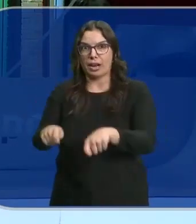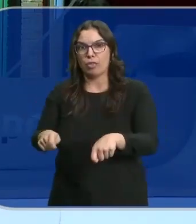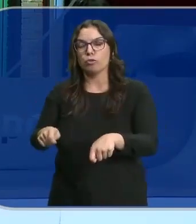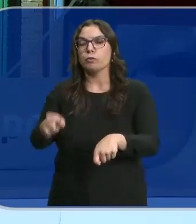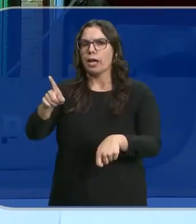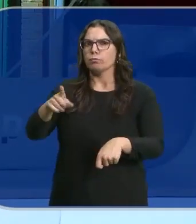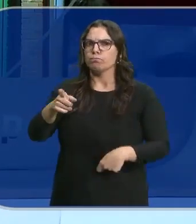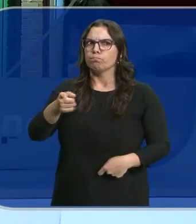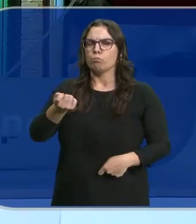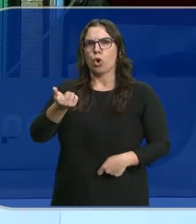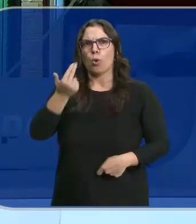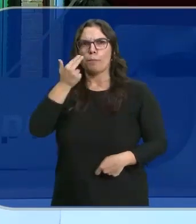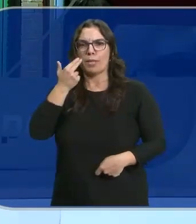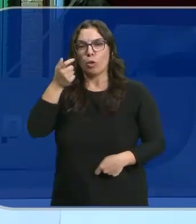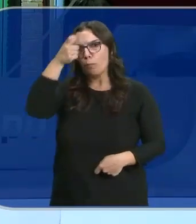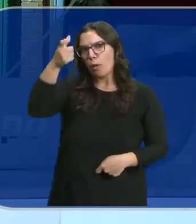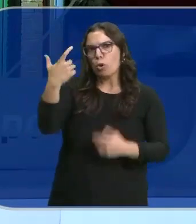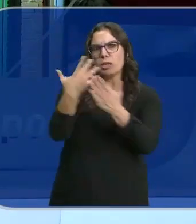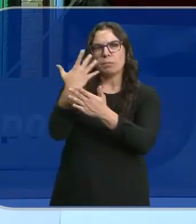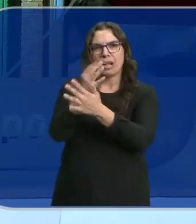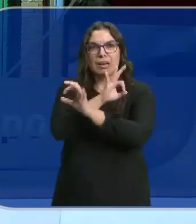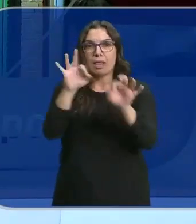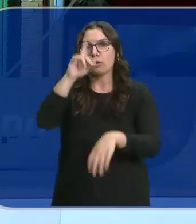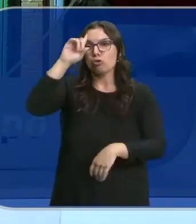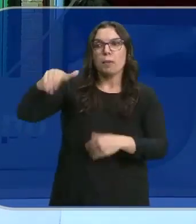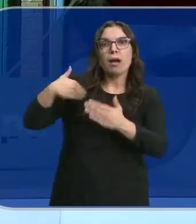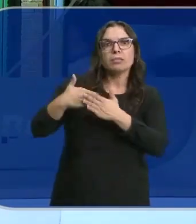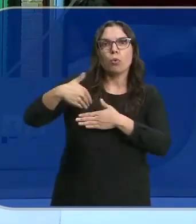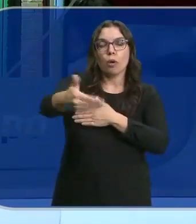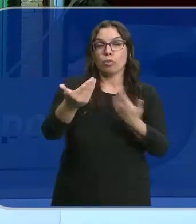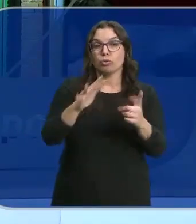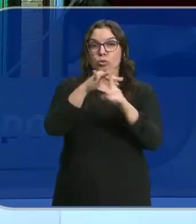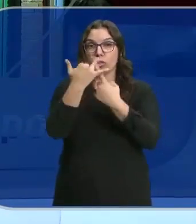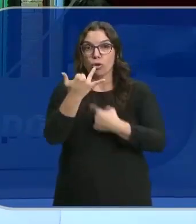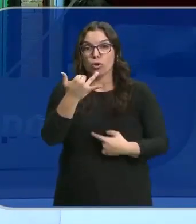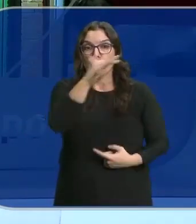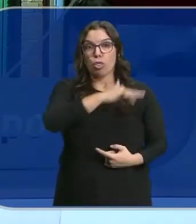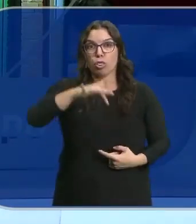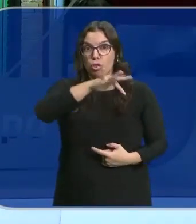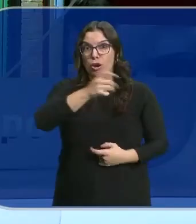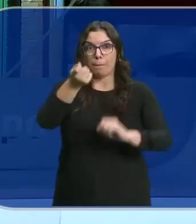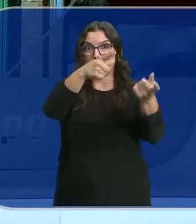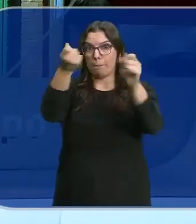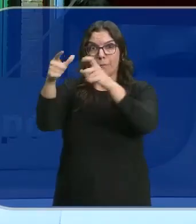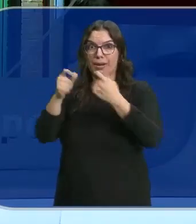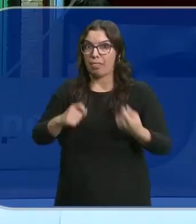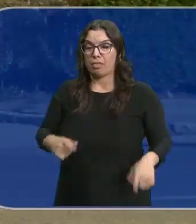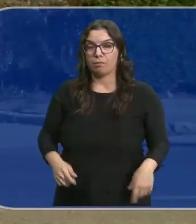no han recibido explicaciones, ni saben hasta cuándo estarán sin agentes. Y la situación no es mucho mejor en la zona. Eduardo Martínez.